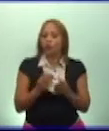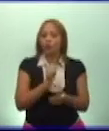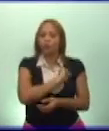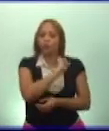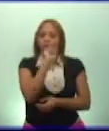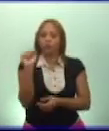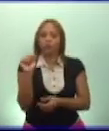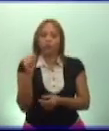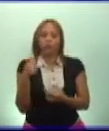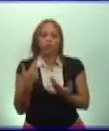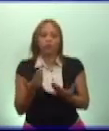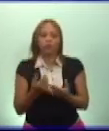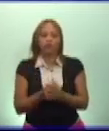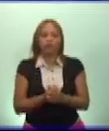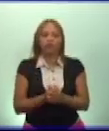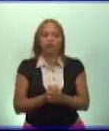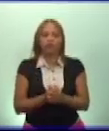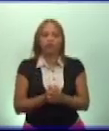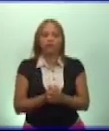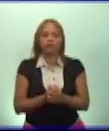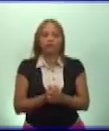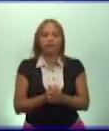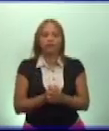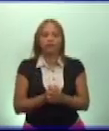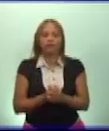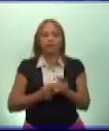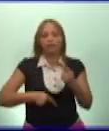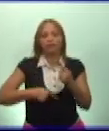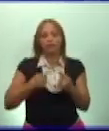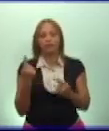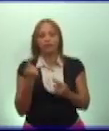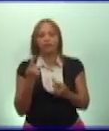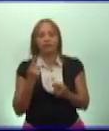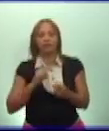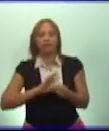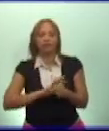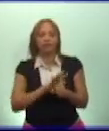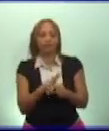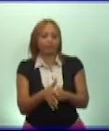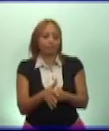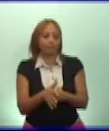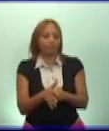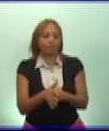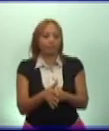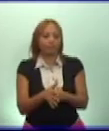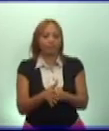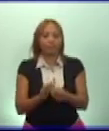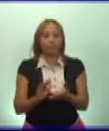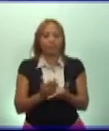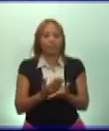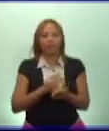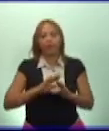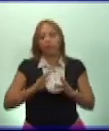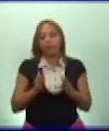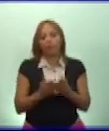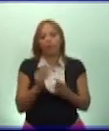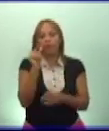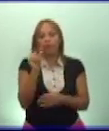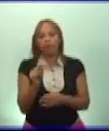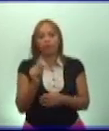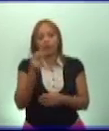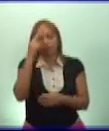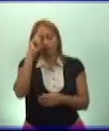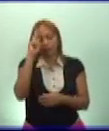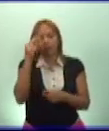contrapartida a la epidemia del COVID-19, donde todo el personal de la salud unido